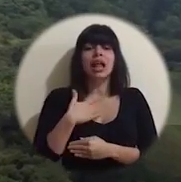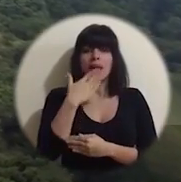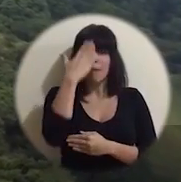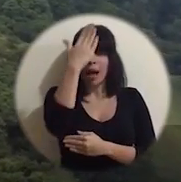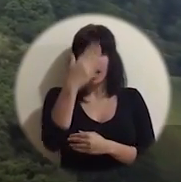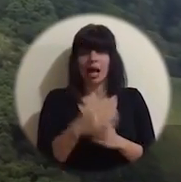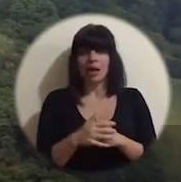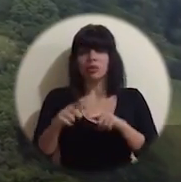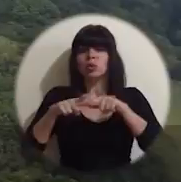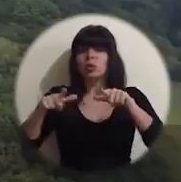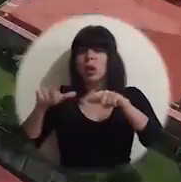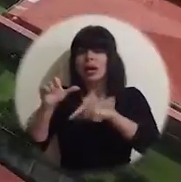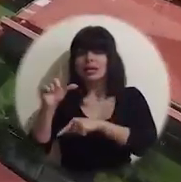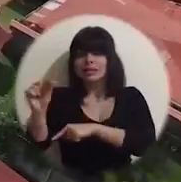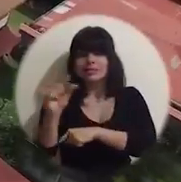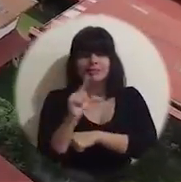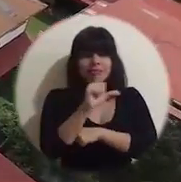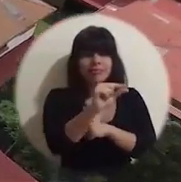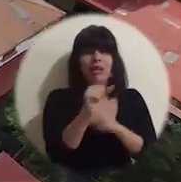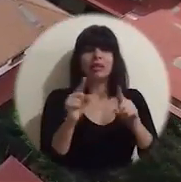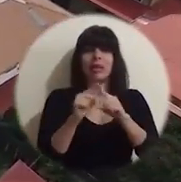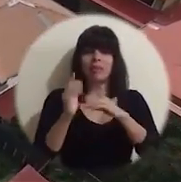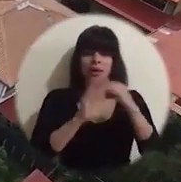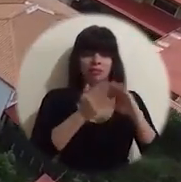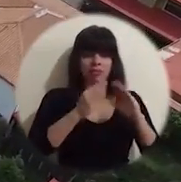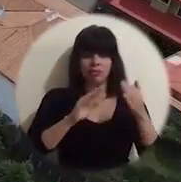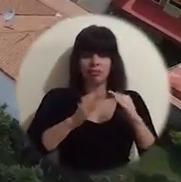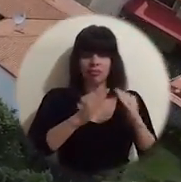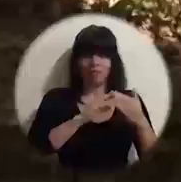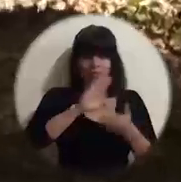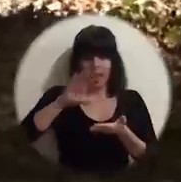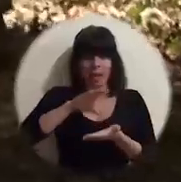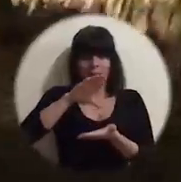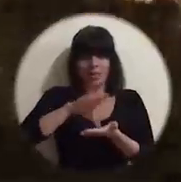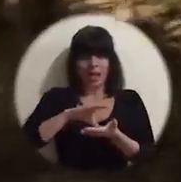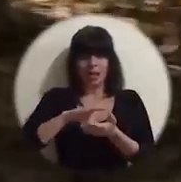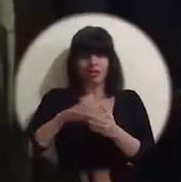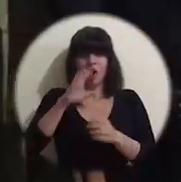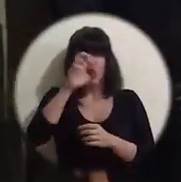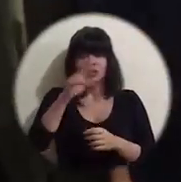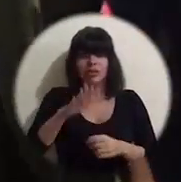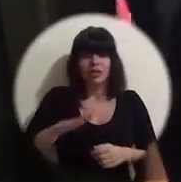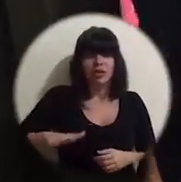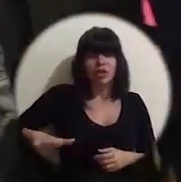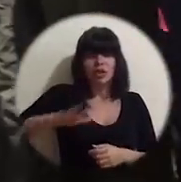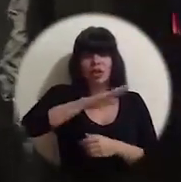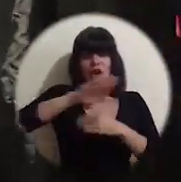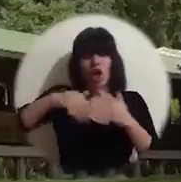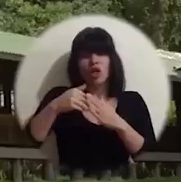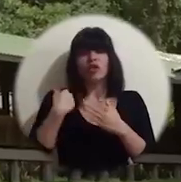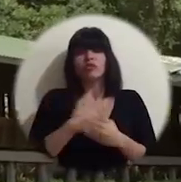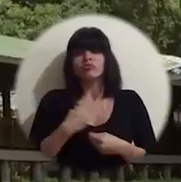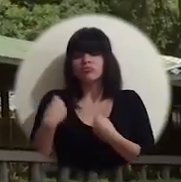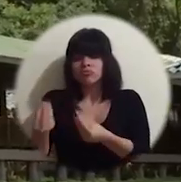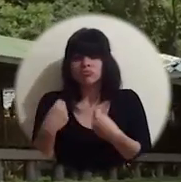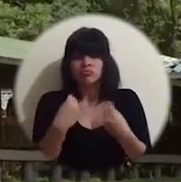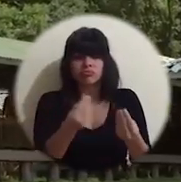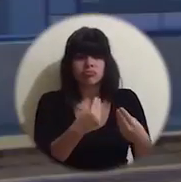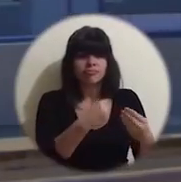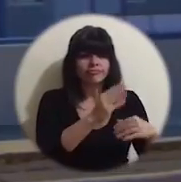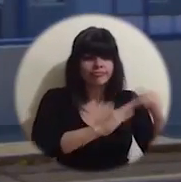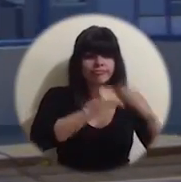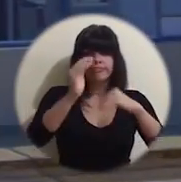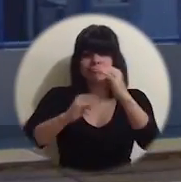en las zonas rurales, en zonas urbanas, en todos los territorios de Costa Rica, entregamos y seguiremos entregando obras.